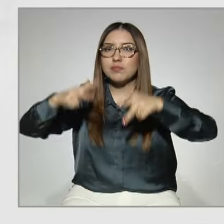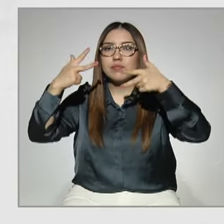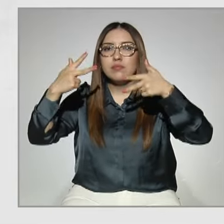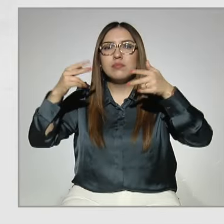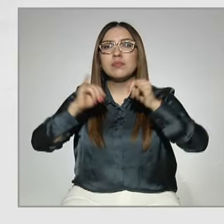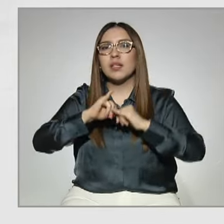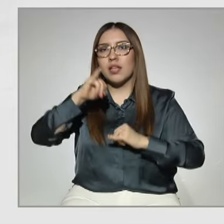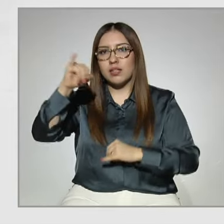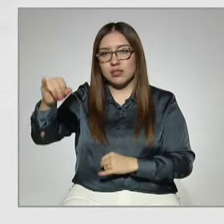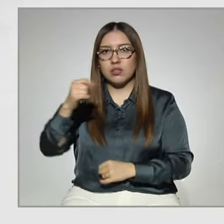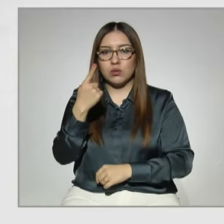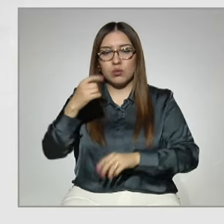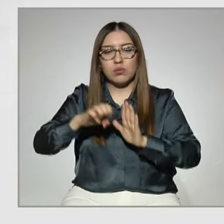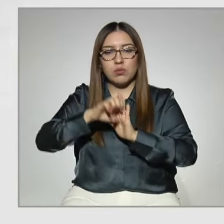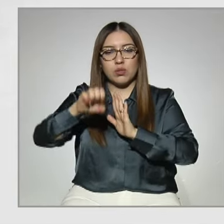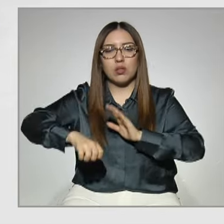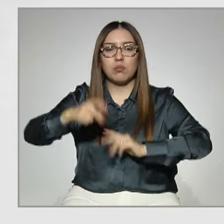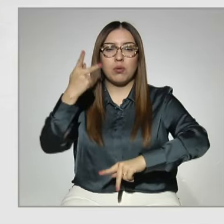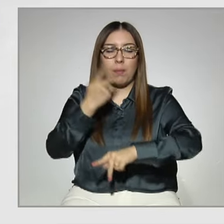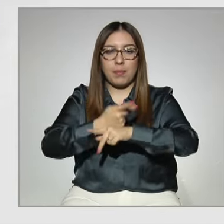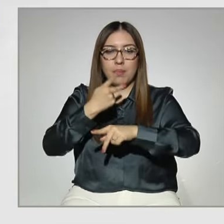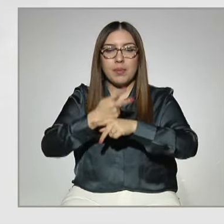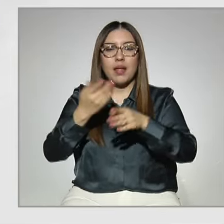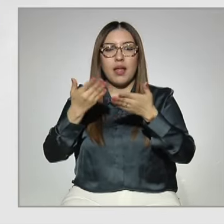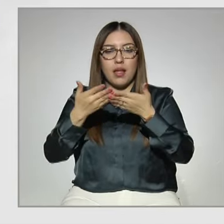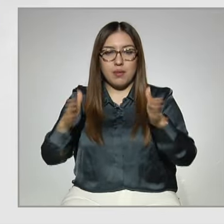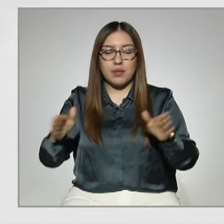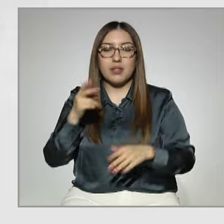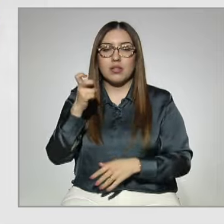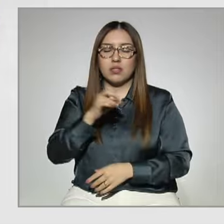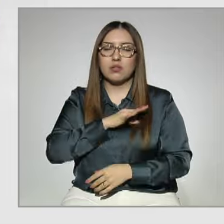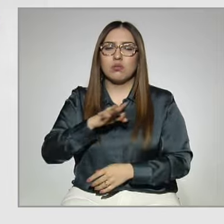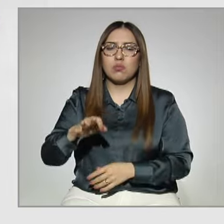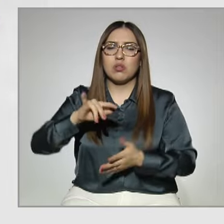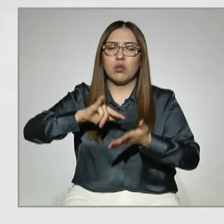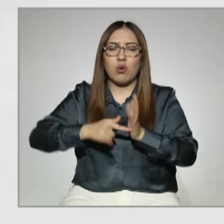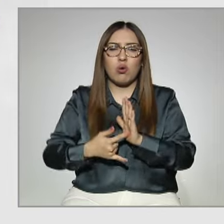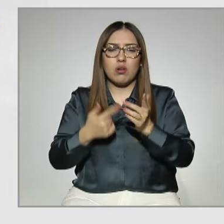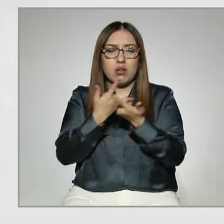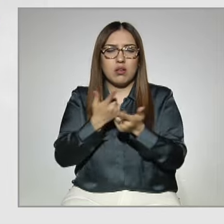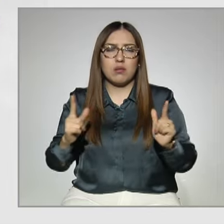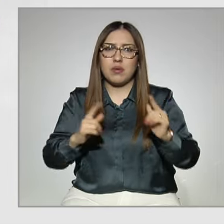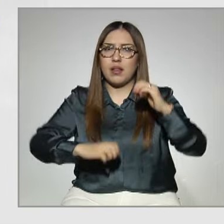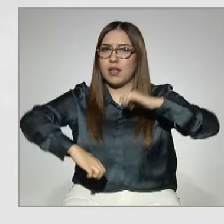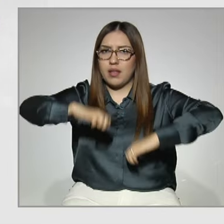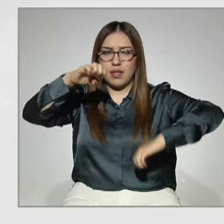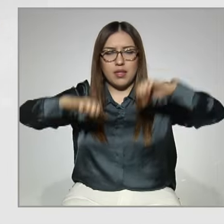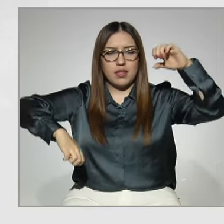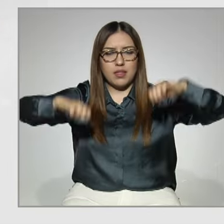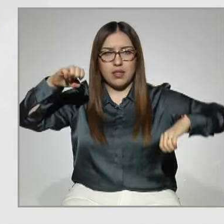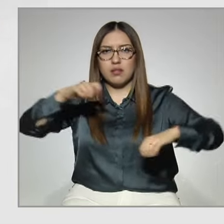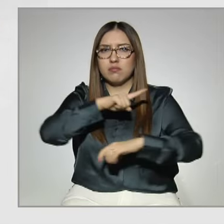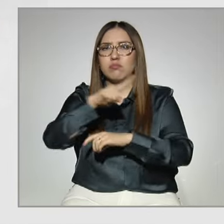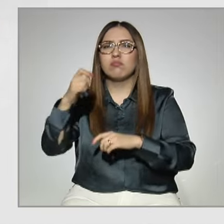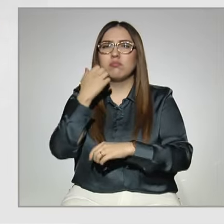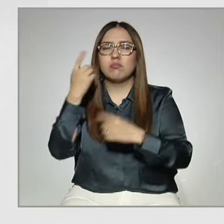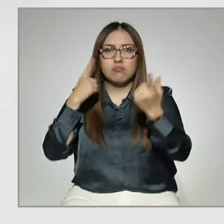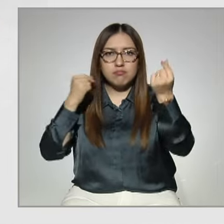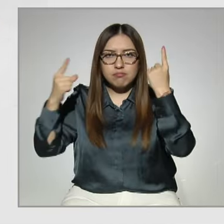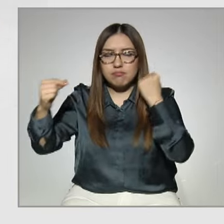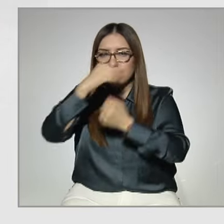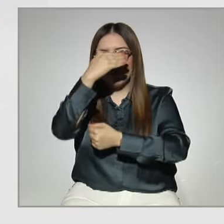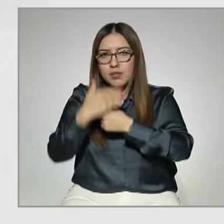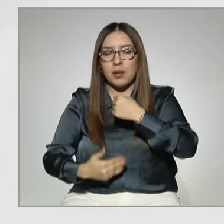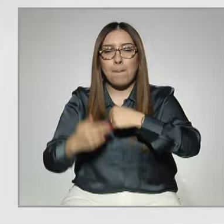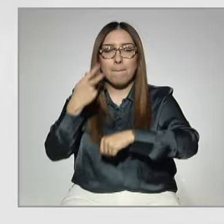es la preparatoria abierta, que ofrece flexibilidad en horarios para personas de todas las edades que deseen completar sus estudios de